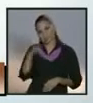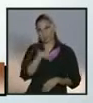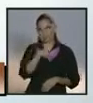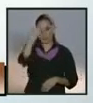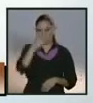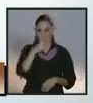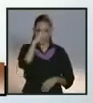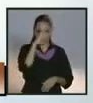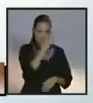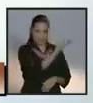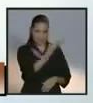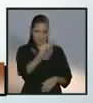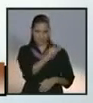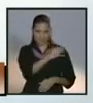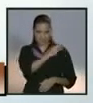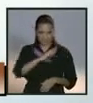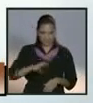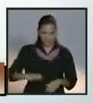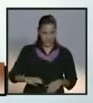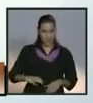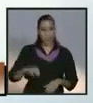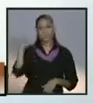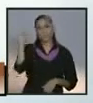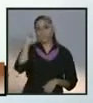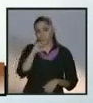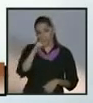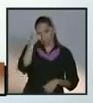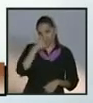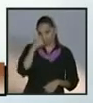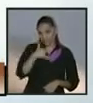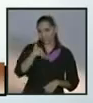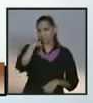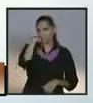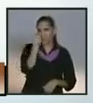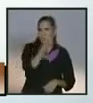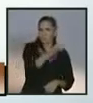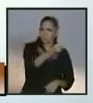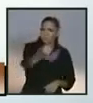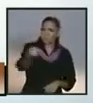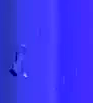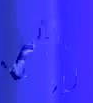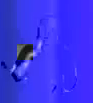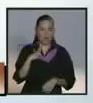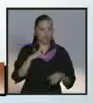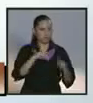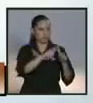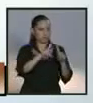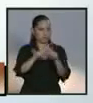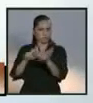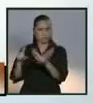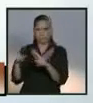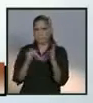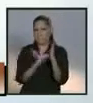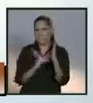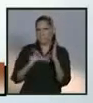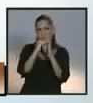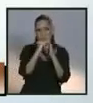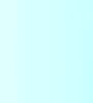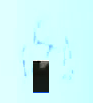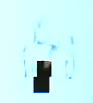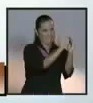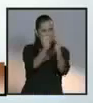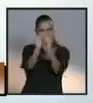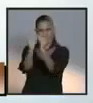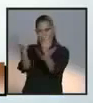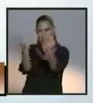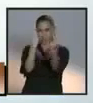Esta noche quiero saludar de manera muy afectuosa a los millones de hogares que nos han abierto sus espacios. Y quiero